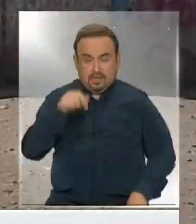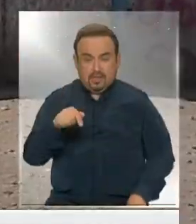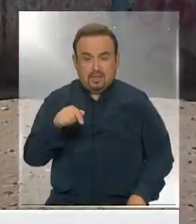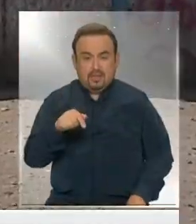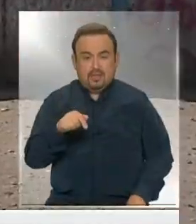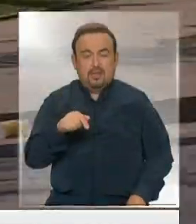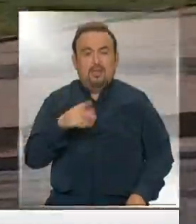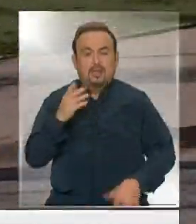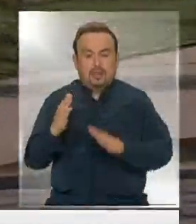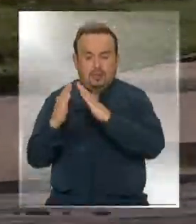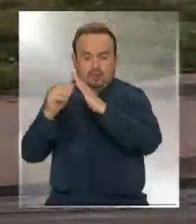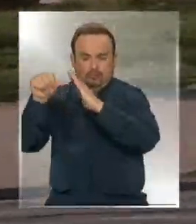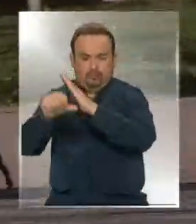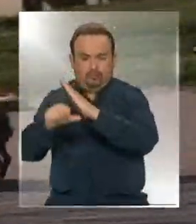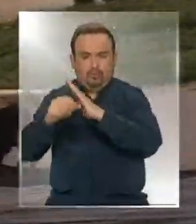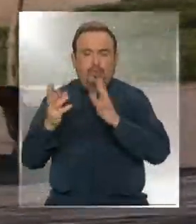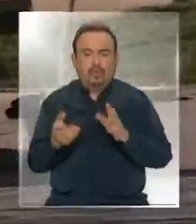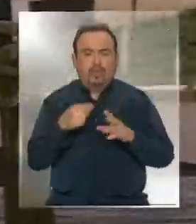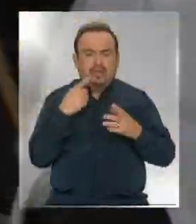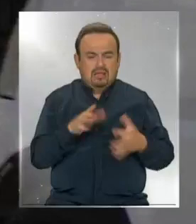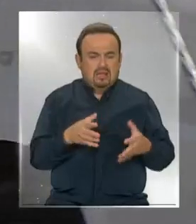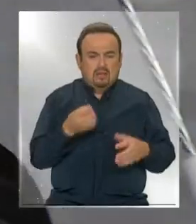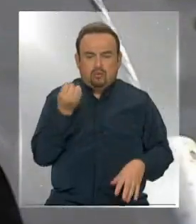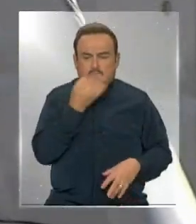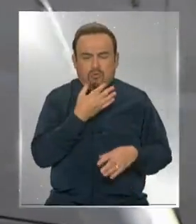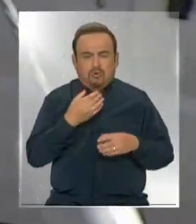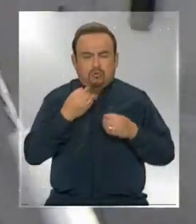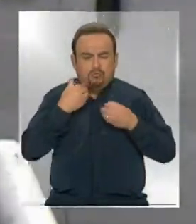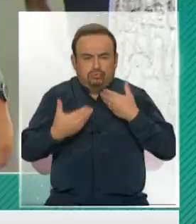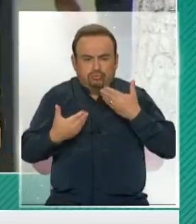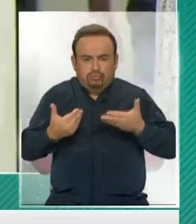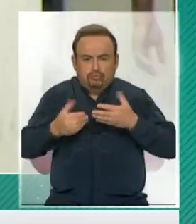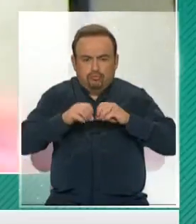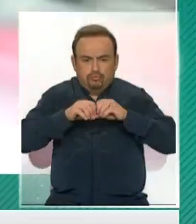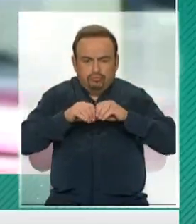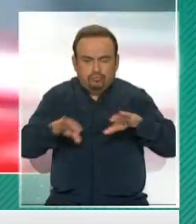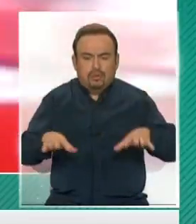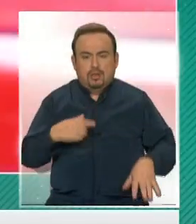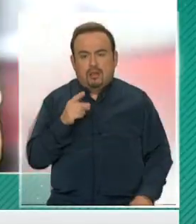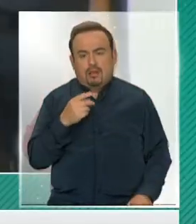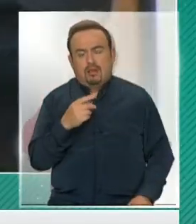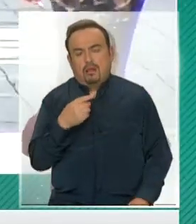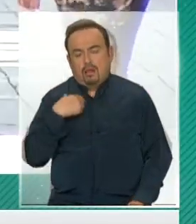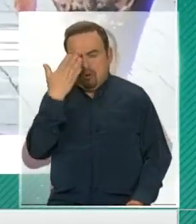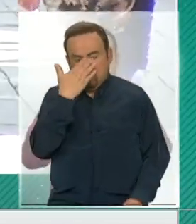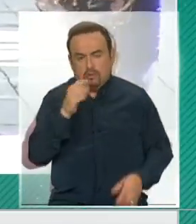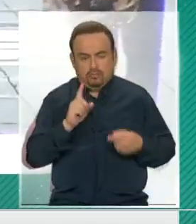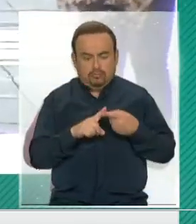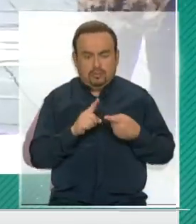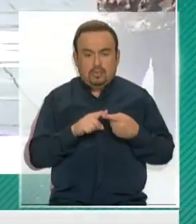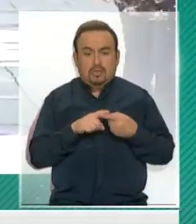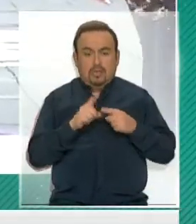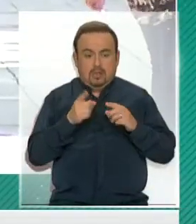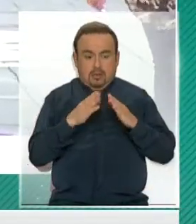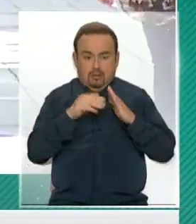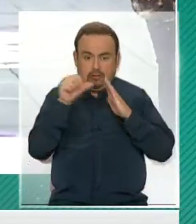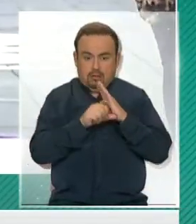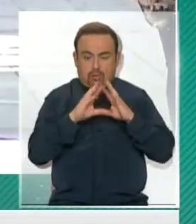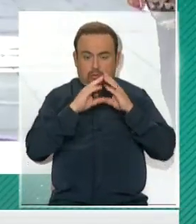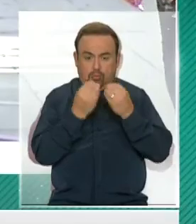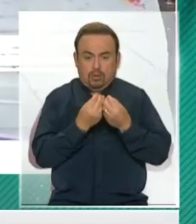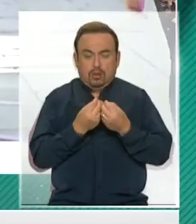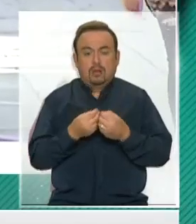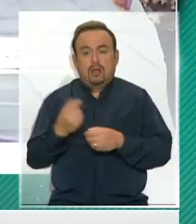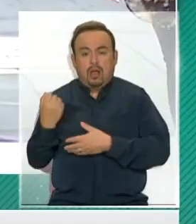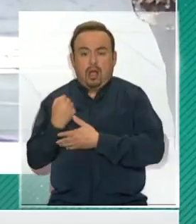Alto, el número de contagios ha aumentado de manera preocupante. Aquí hay dos cosas que tienen que ir de la mano, decretar la cuarentena, pero también